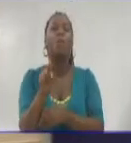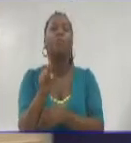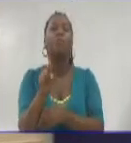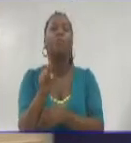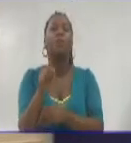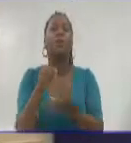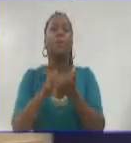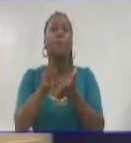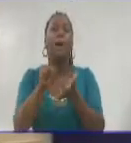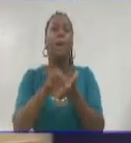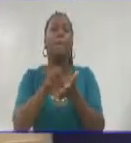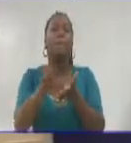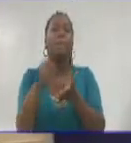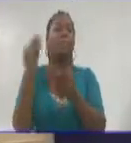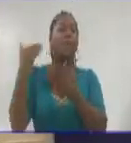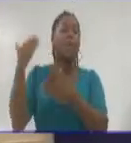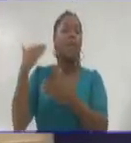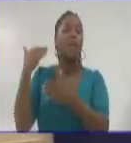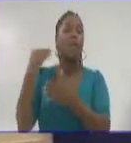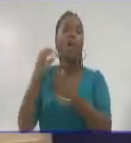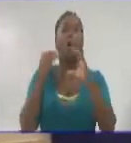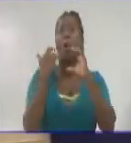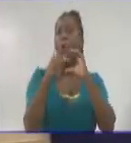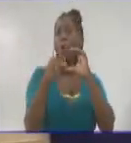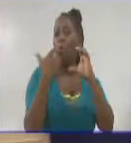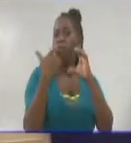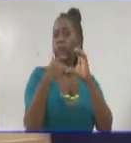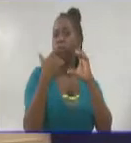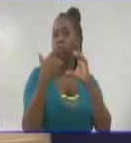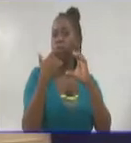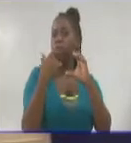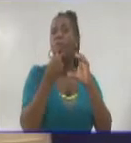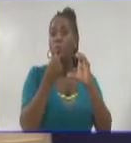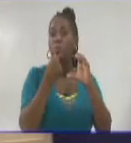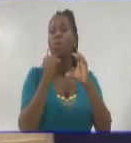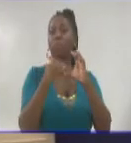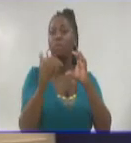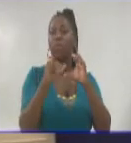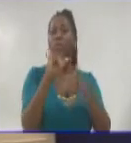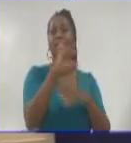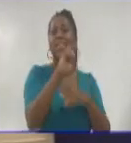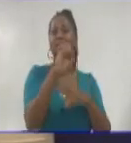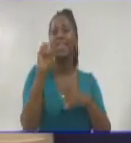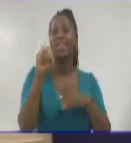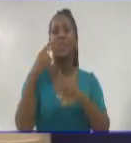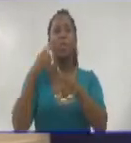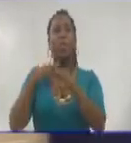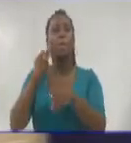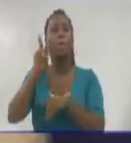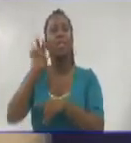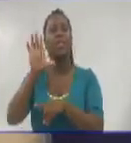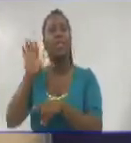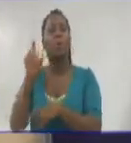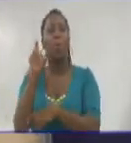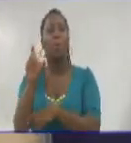anteriormente llamada la bolsa de correo que ofrece 600 megas por 25 CUP. Antes eran 300 megas por el